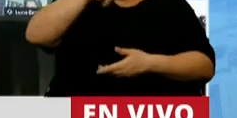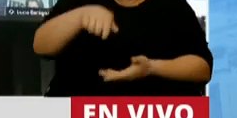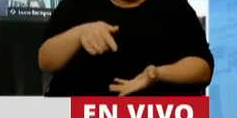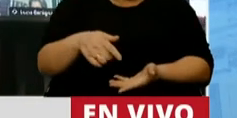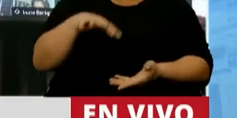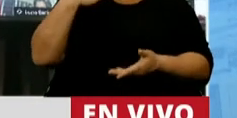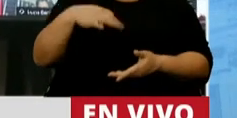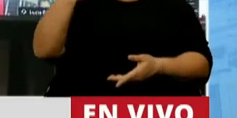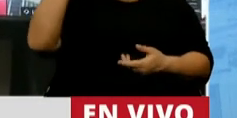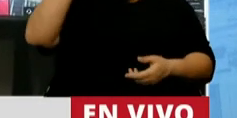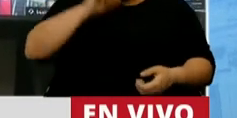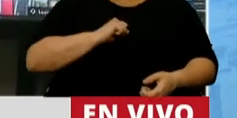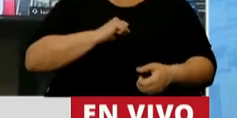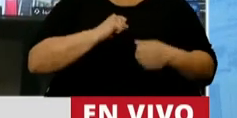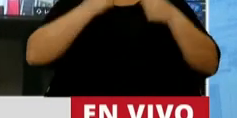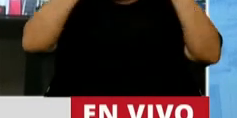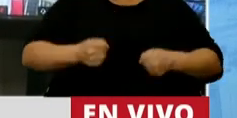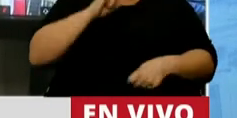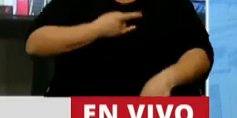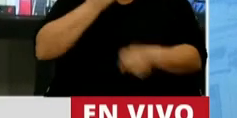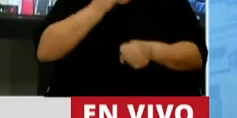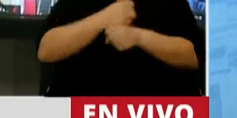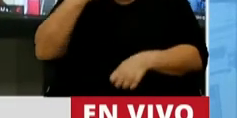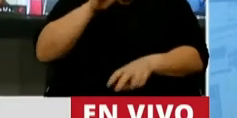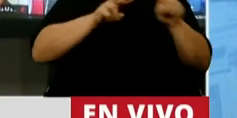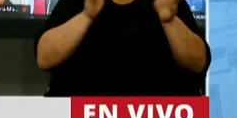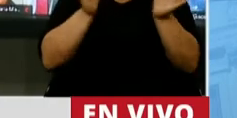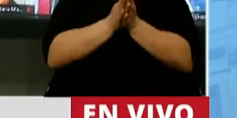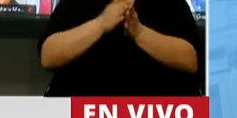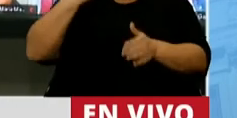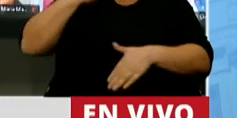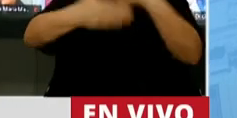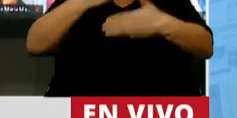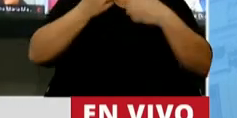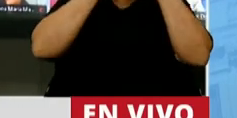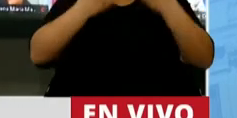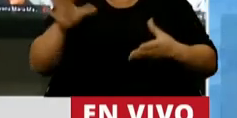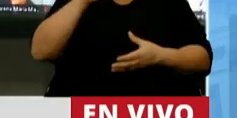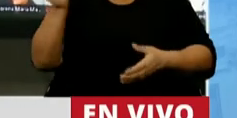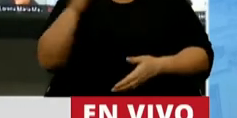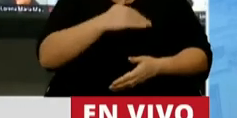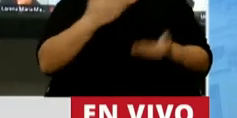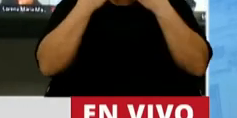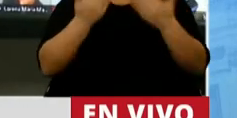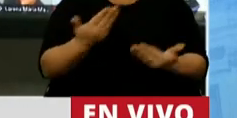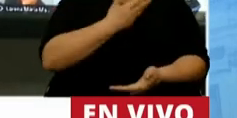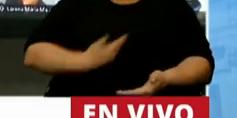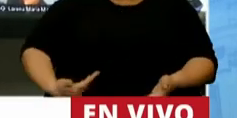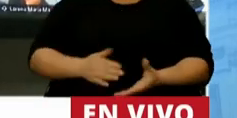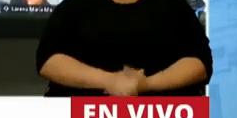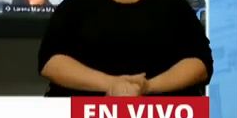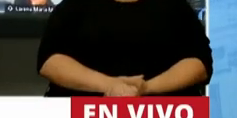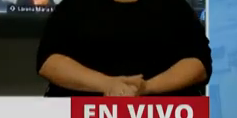Tengamos el coraje de hacer lo que tenemos que hacer. Construir juntos la Argentina de oportunidades. Muchas gracias, señor presidente.